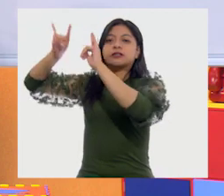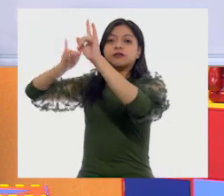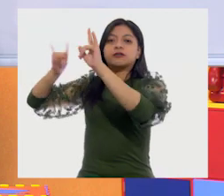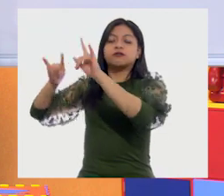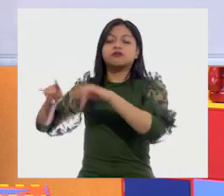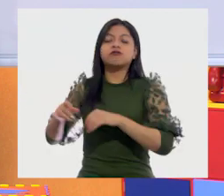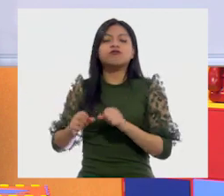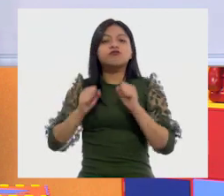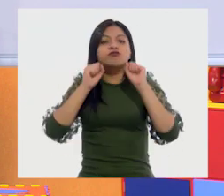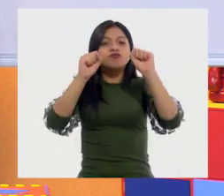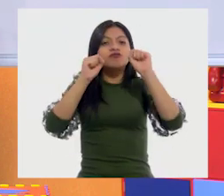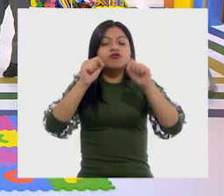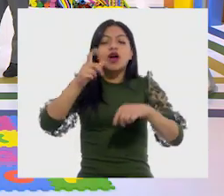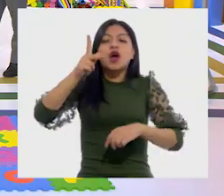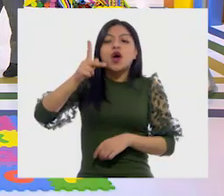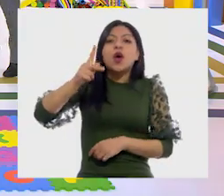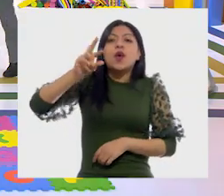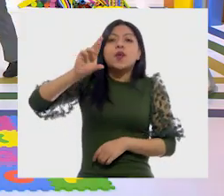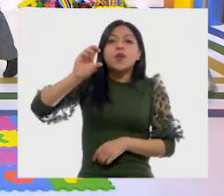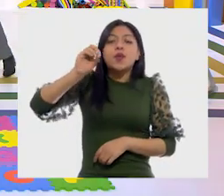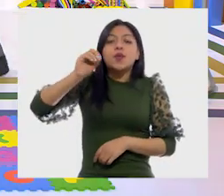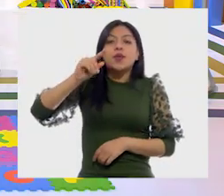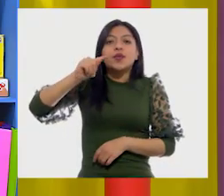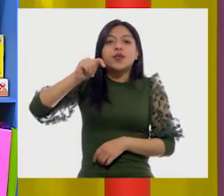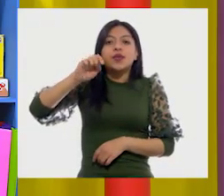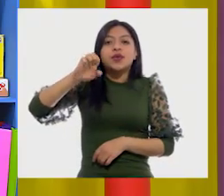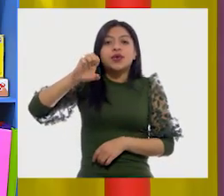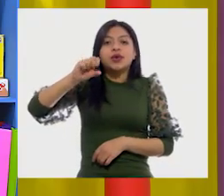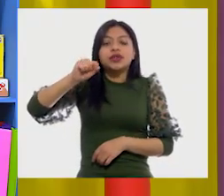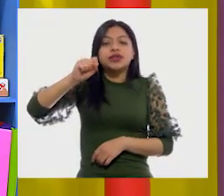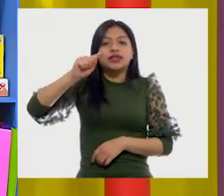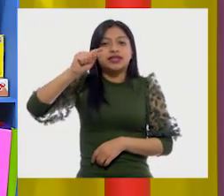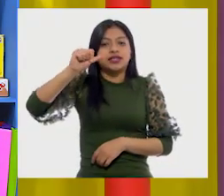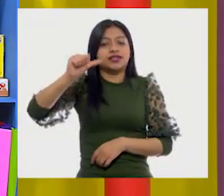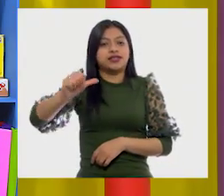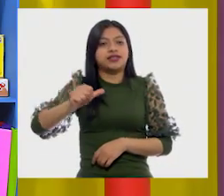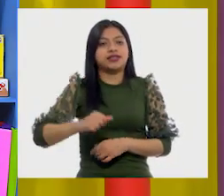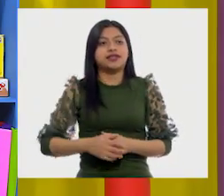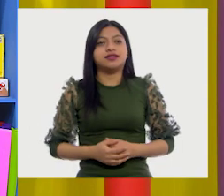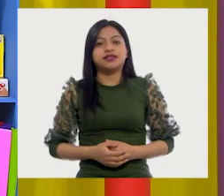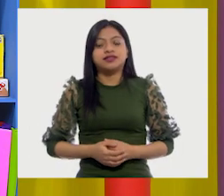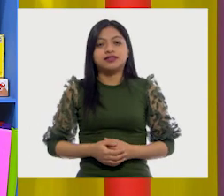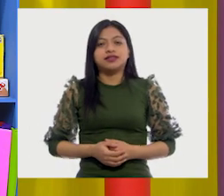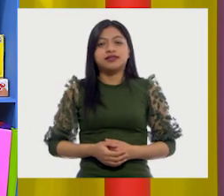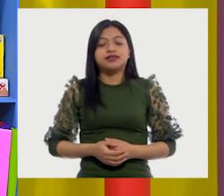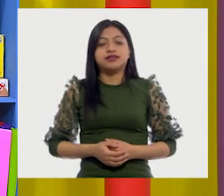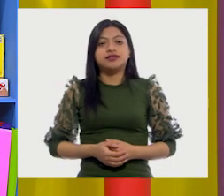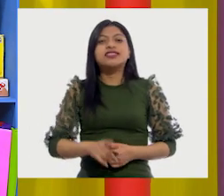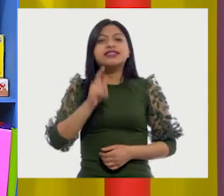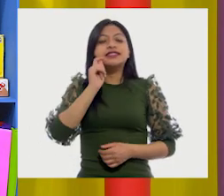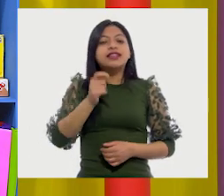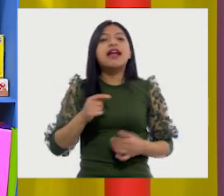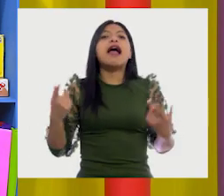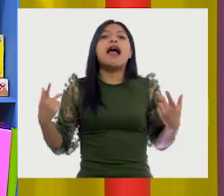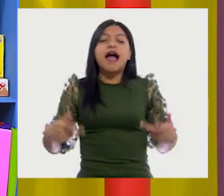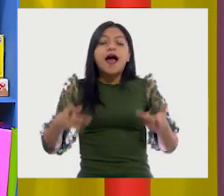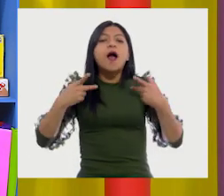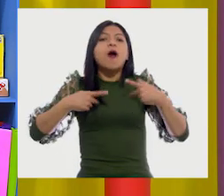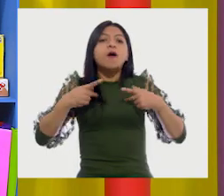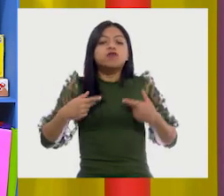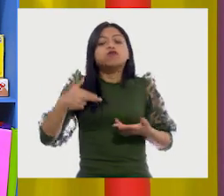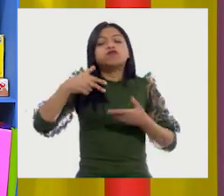protesta. Ah, eso sí, los conozco. Sí, son con esos que salen a la calle